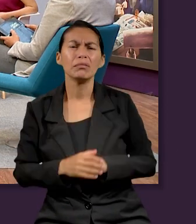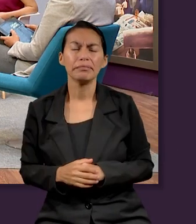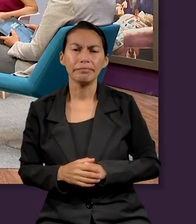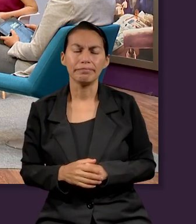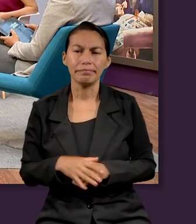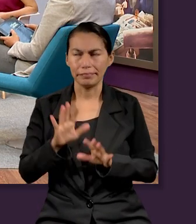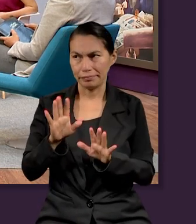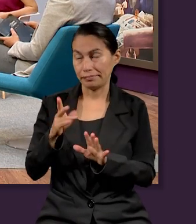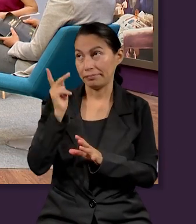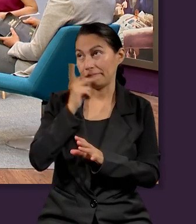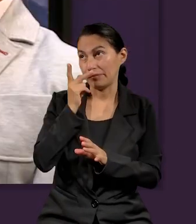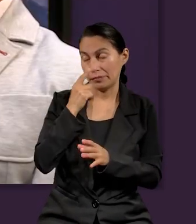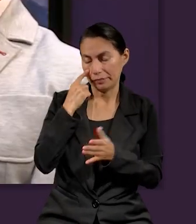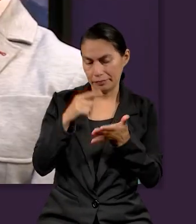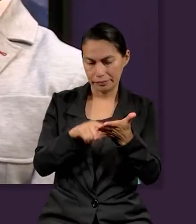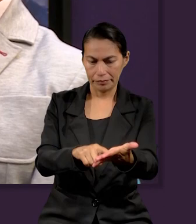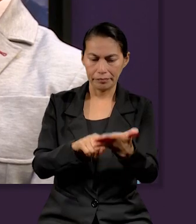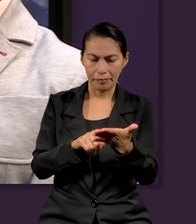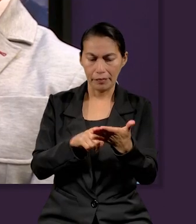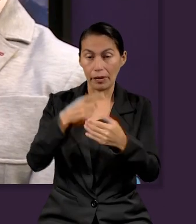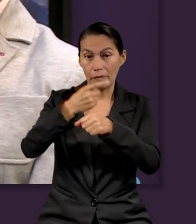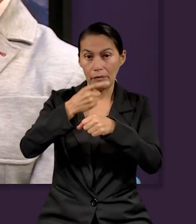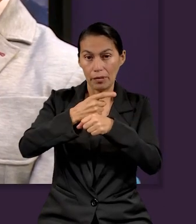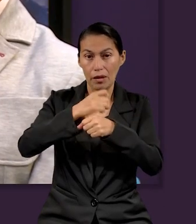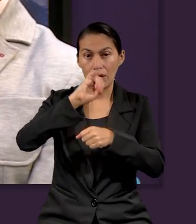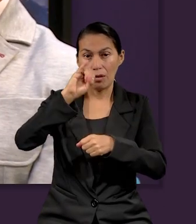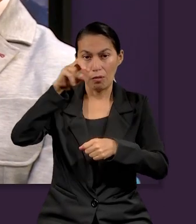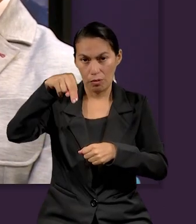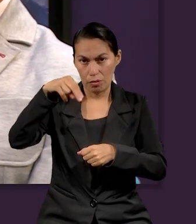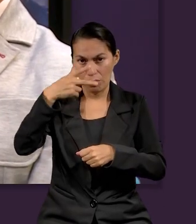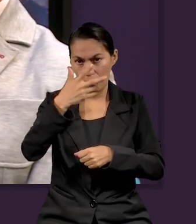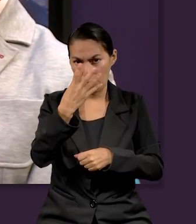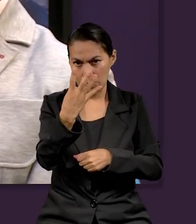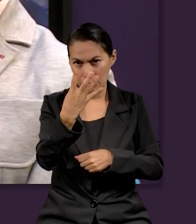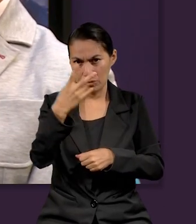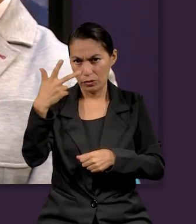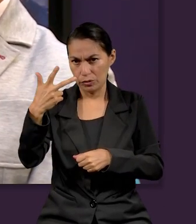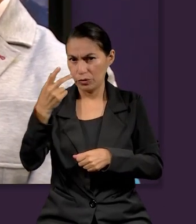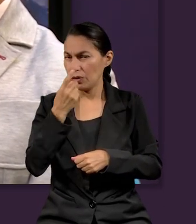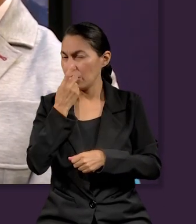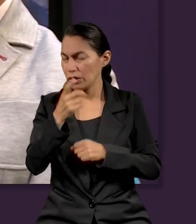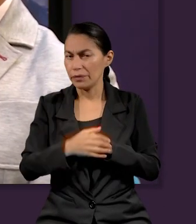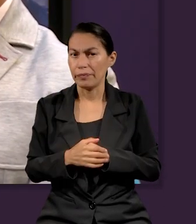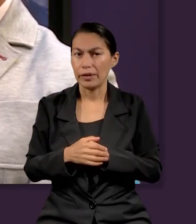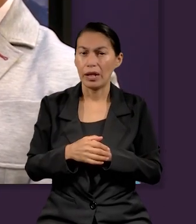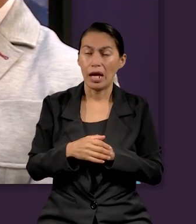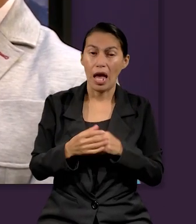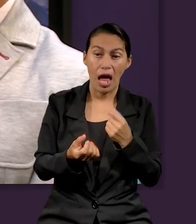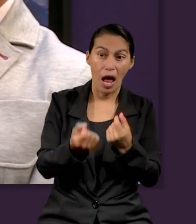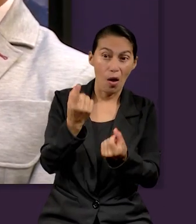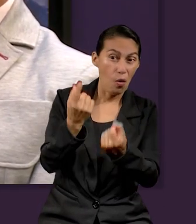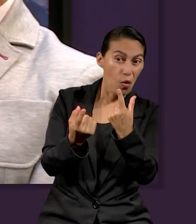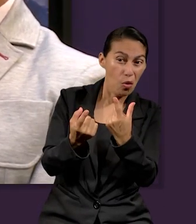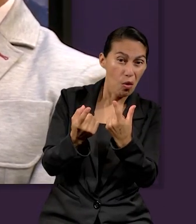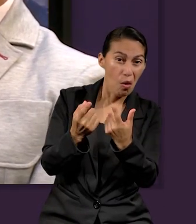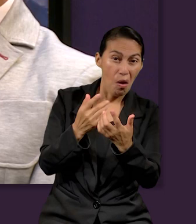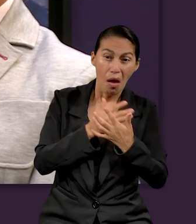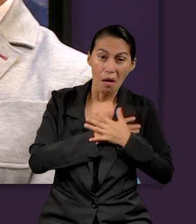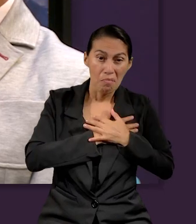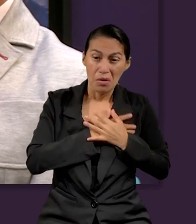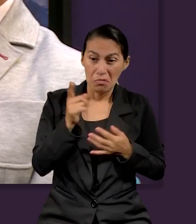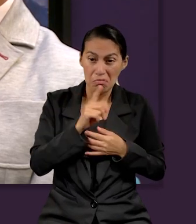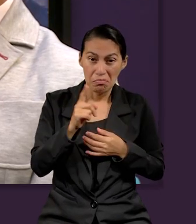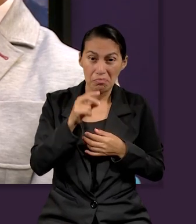decisiones propias? Pues mire, Pastor, la Biblia lo dice muy claro en Primera de Juan 4, 8. El que no ama no ha